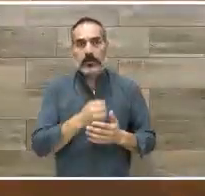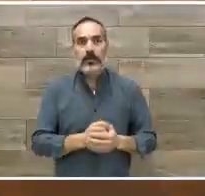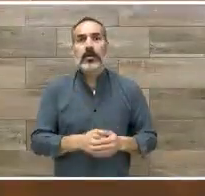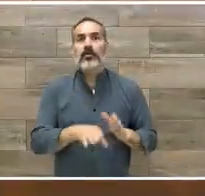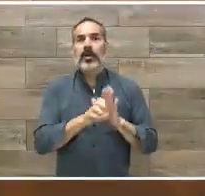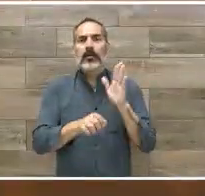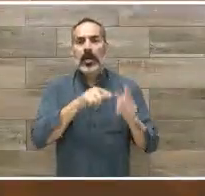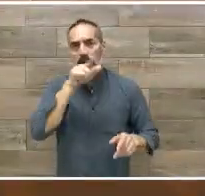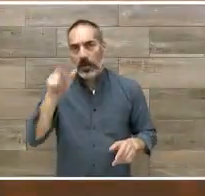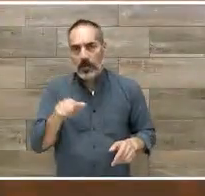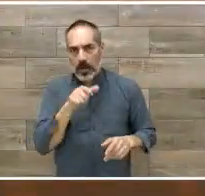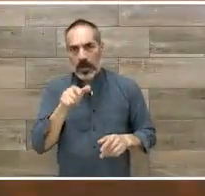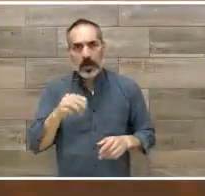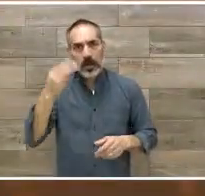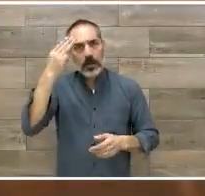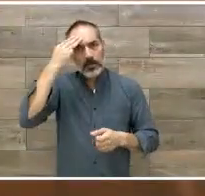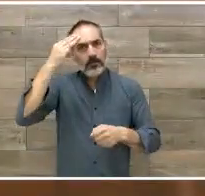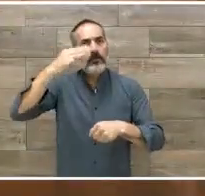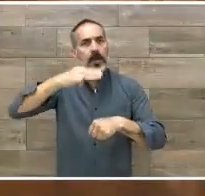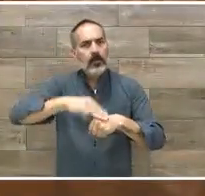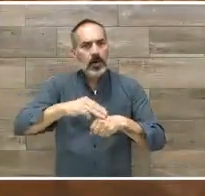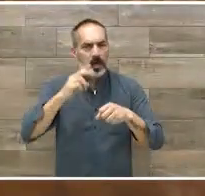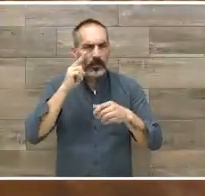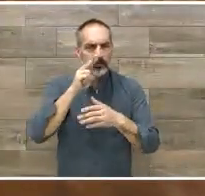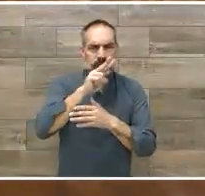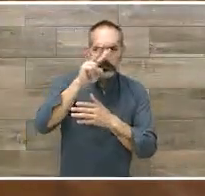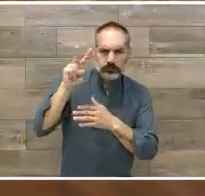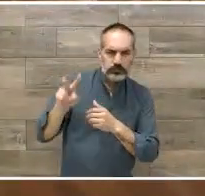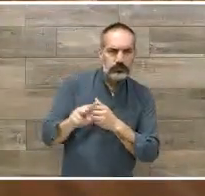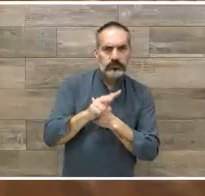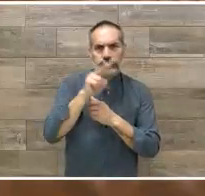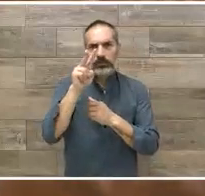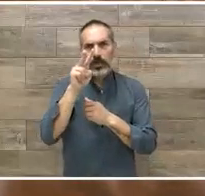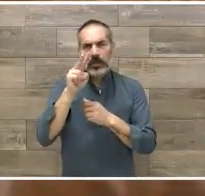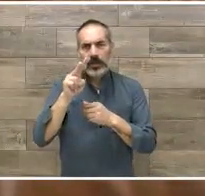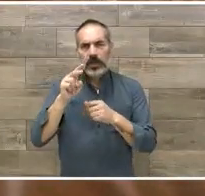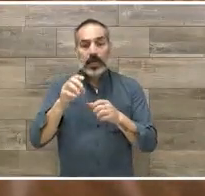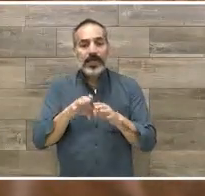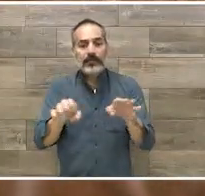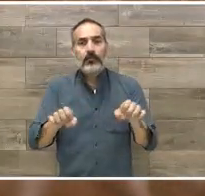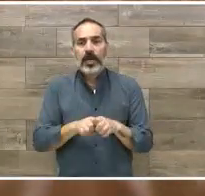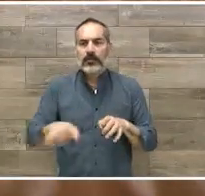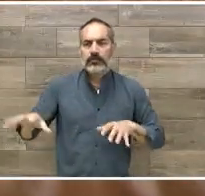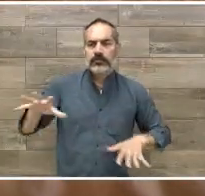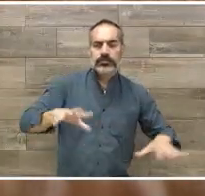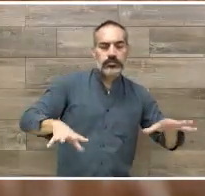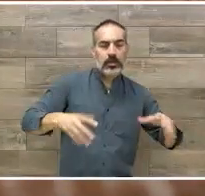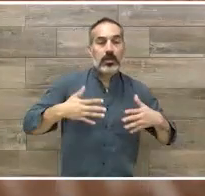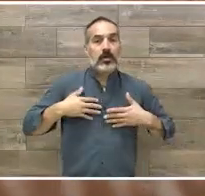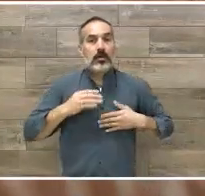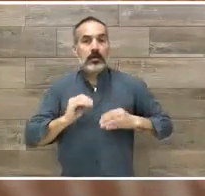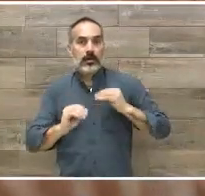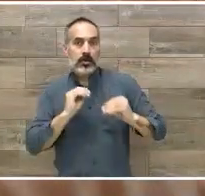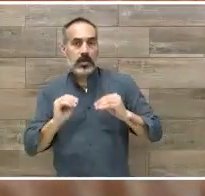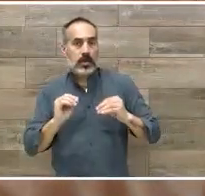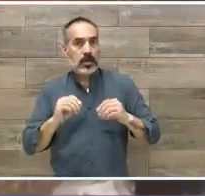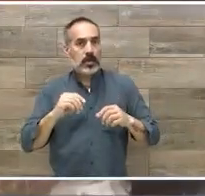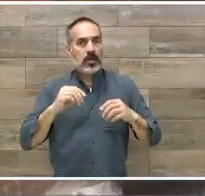el lenguaje, la memoria, la percepción, el sentido espacial, la motricidad y el razonamiento.